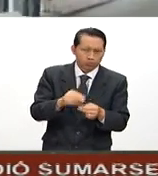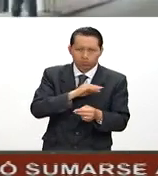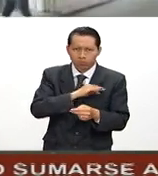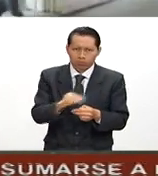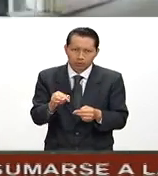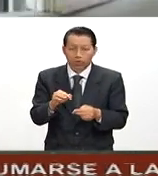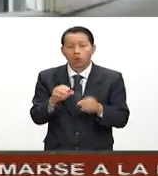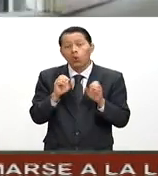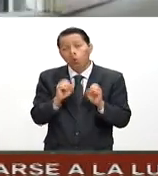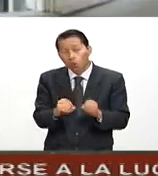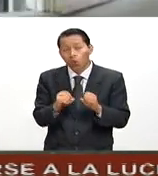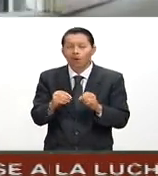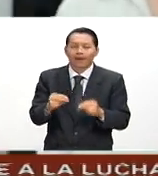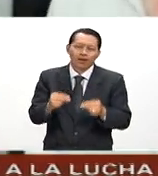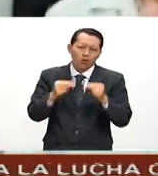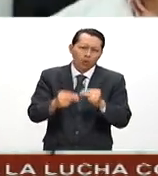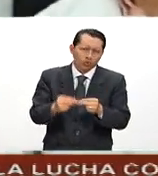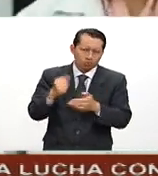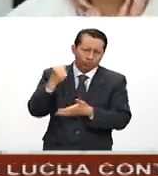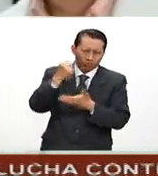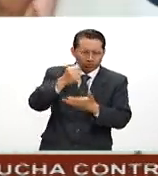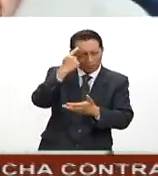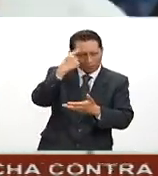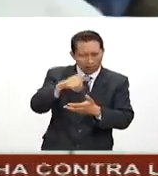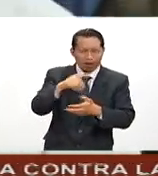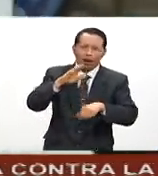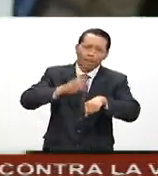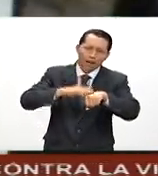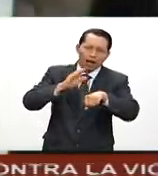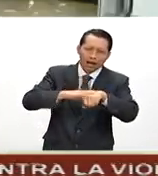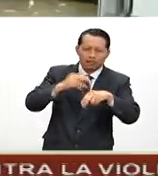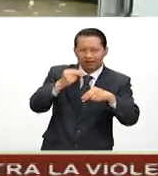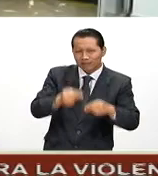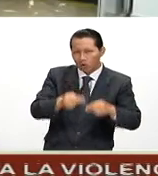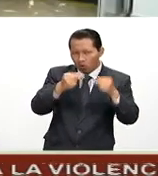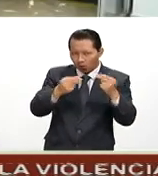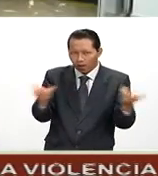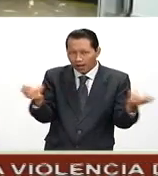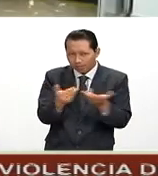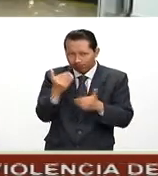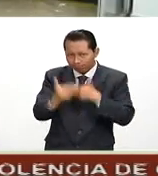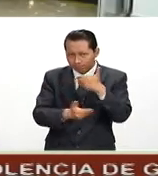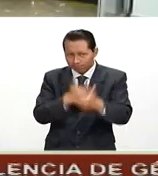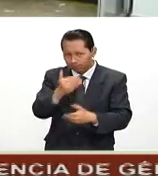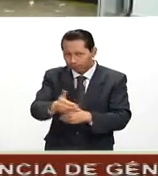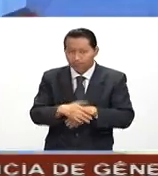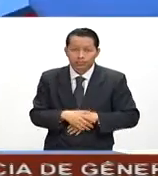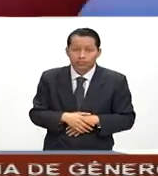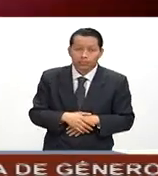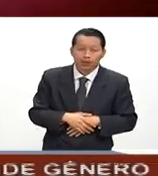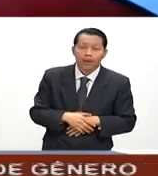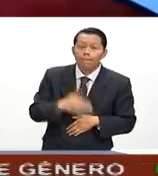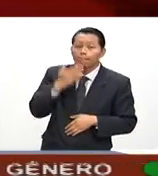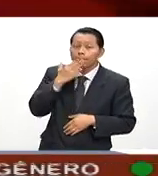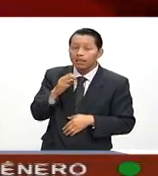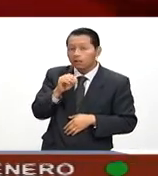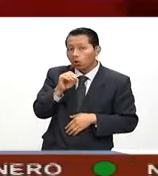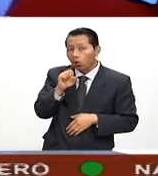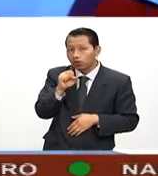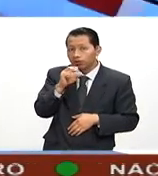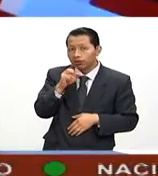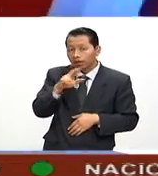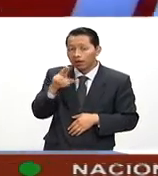a darle liquidez a tu negocio, tener capital pequeño de trabajo para tu negocio. Muy bien, Óscar Moreno, Director General Adjunto